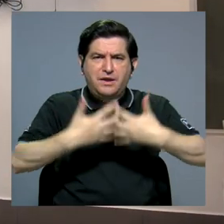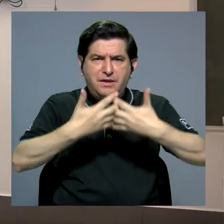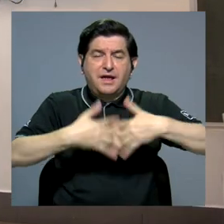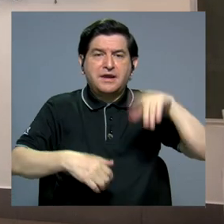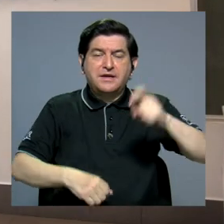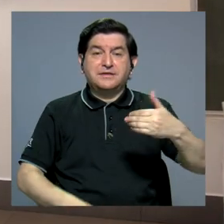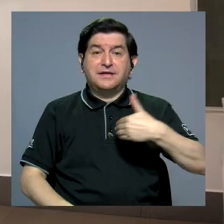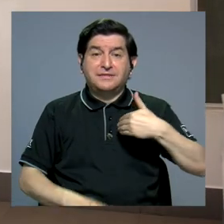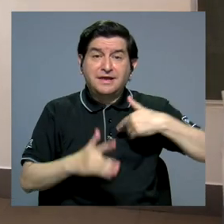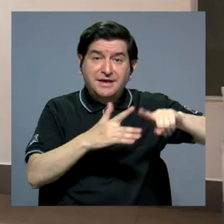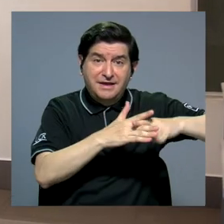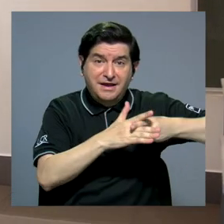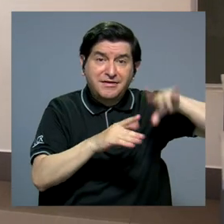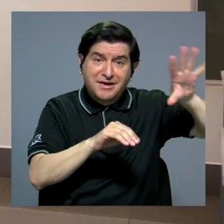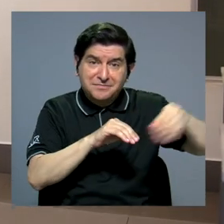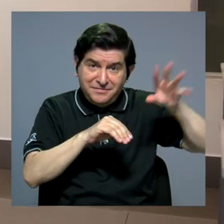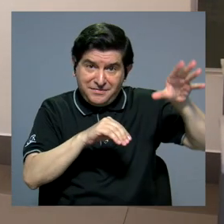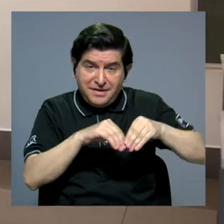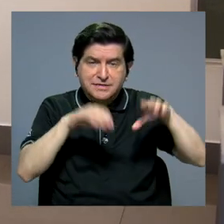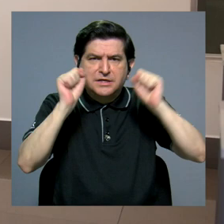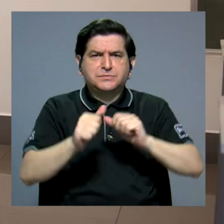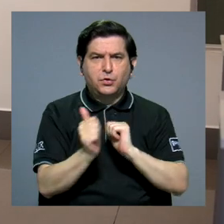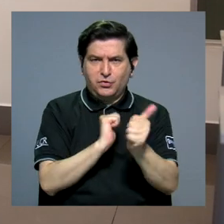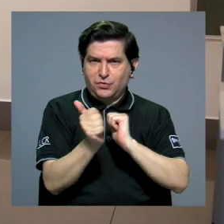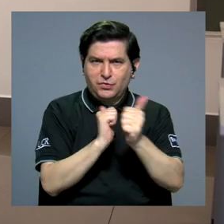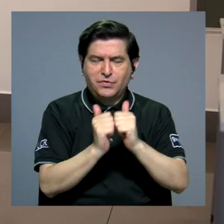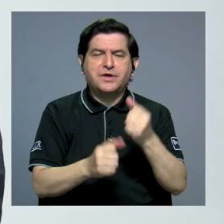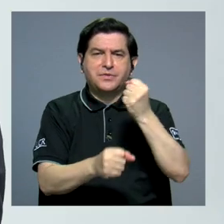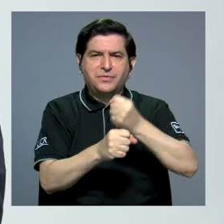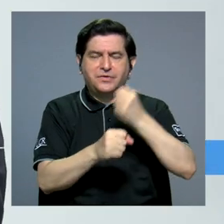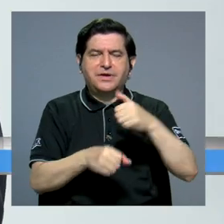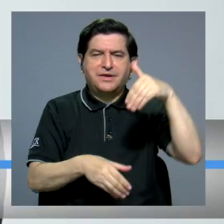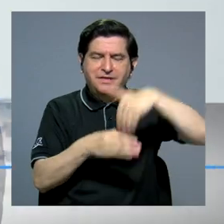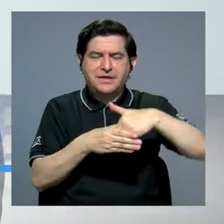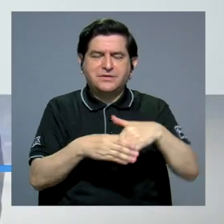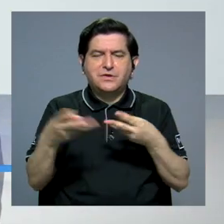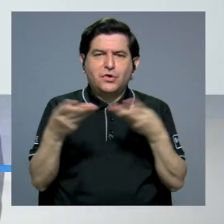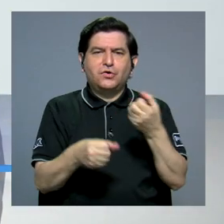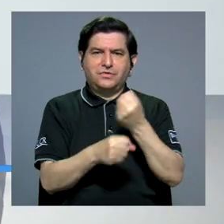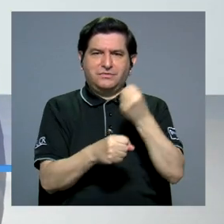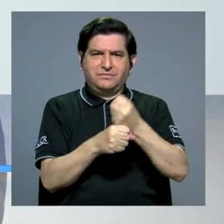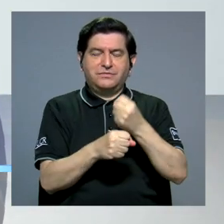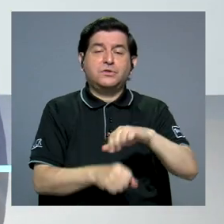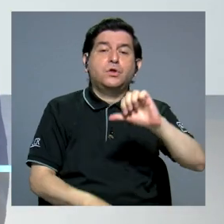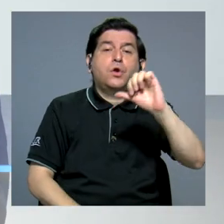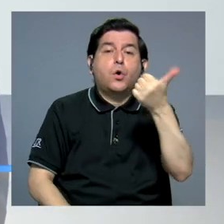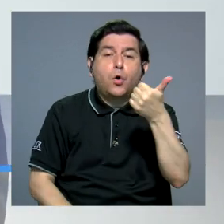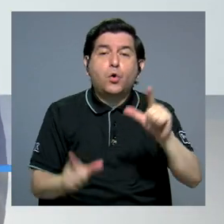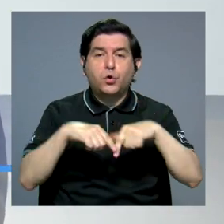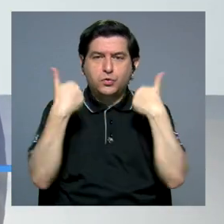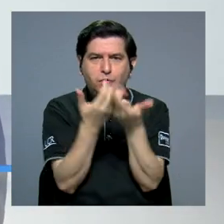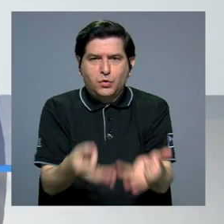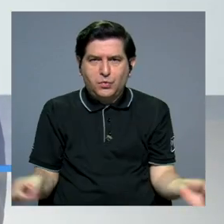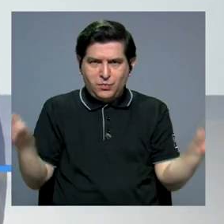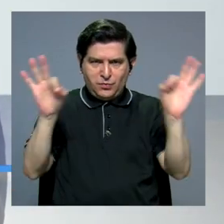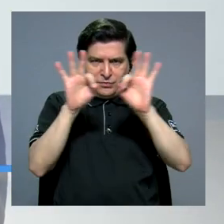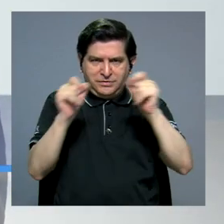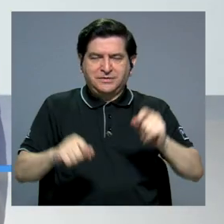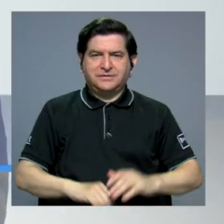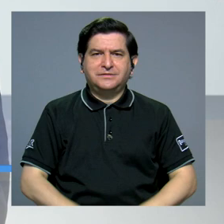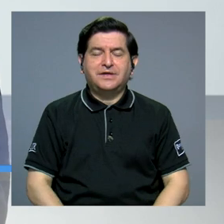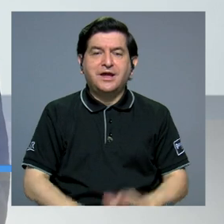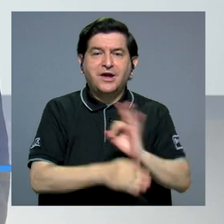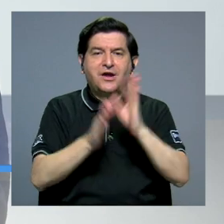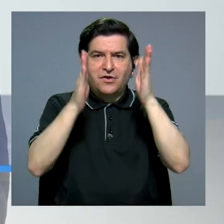que necesitan contar con más herramientas para poder competir por un puesto en el mercado laboral. Y otro grupo importante